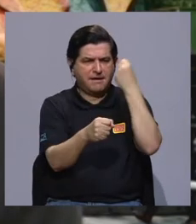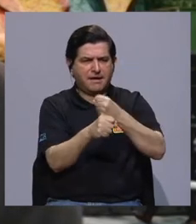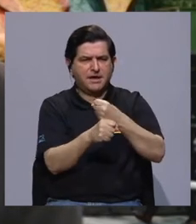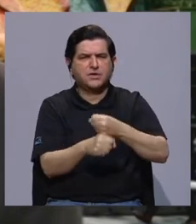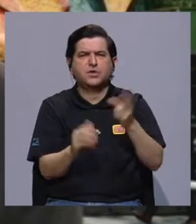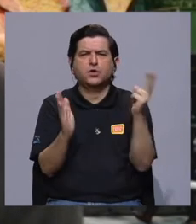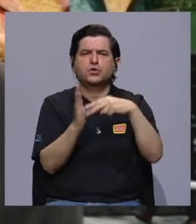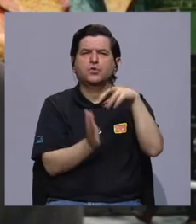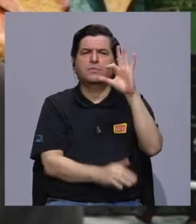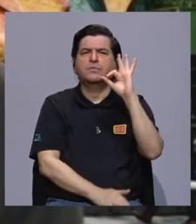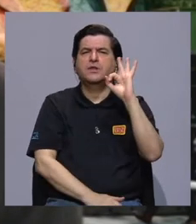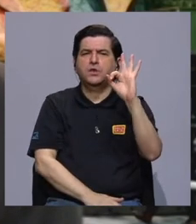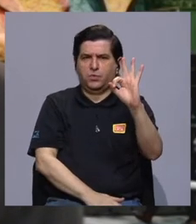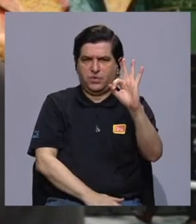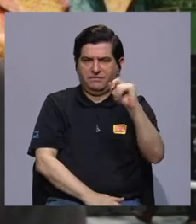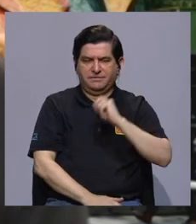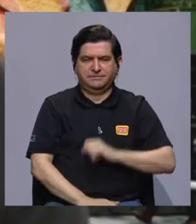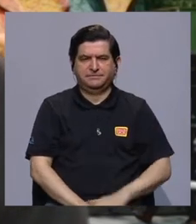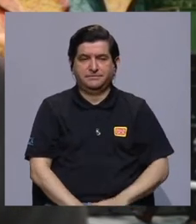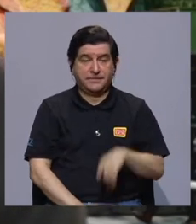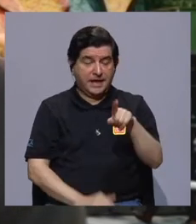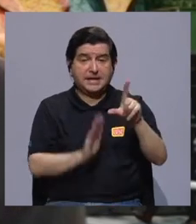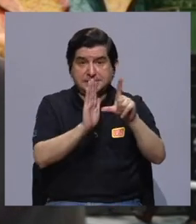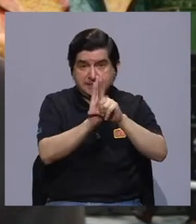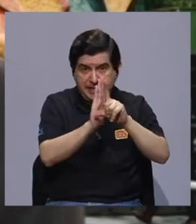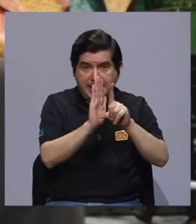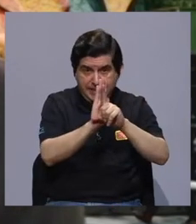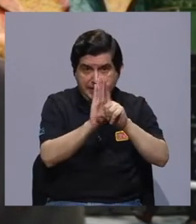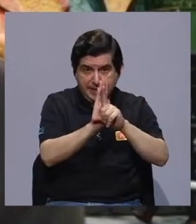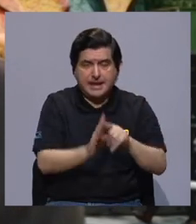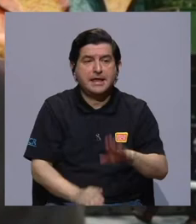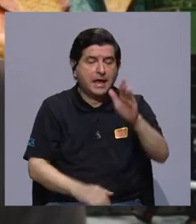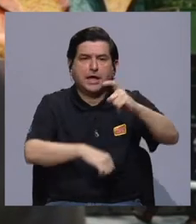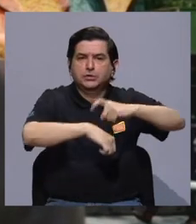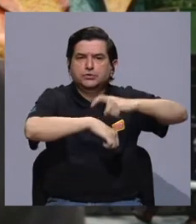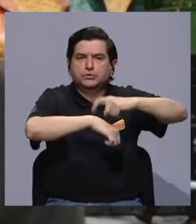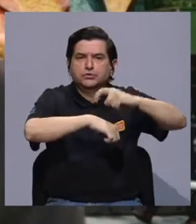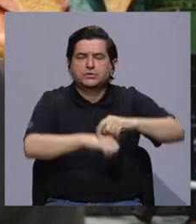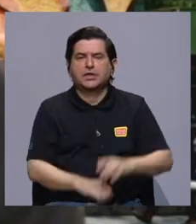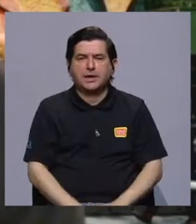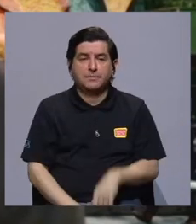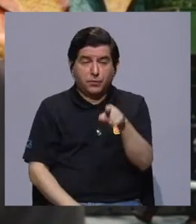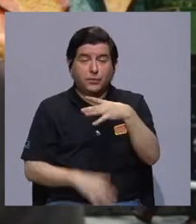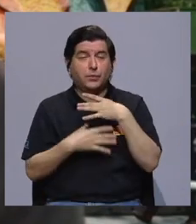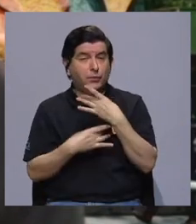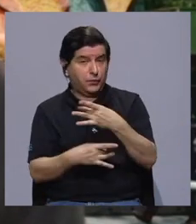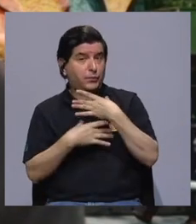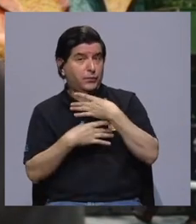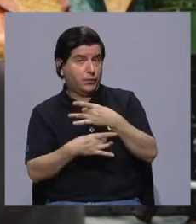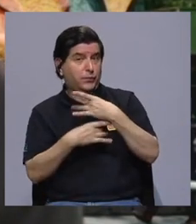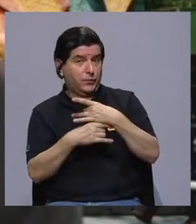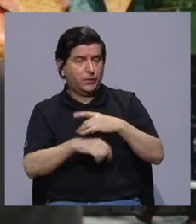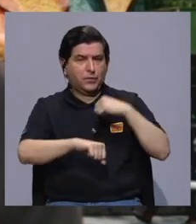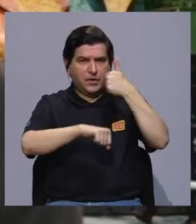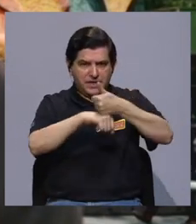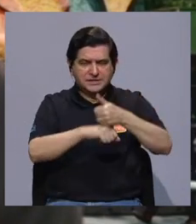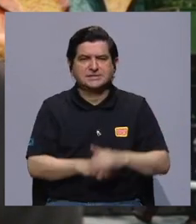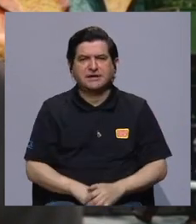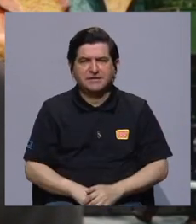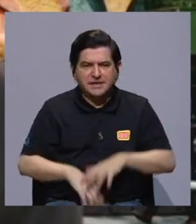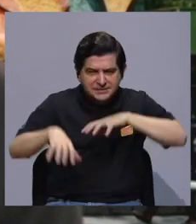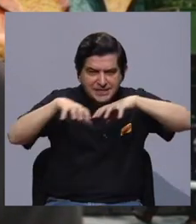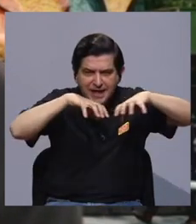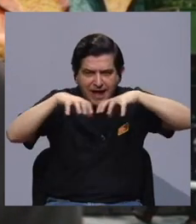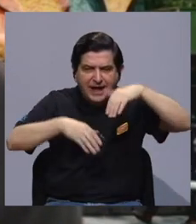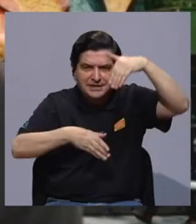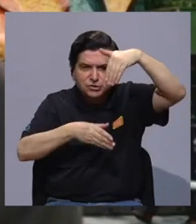año 2009. Es una ley en su momento muy ambiciosa que establece un marco de